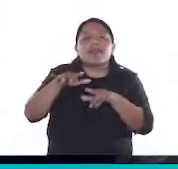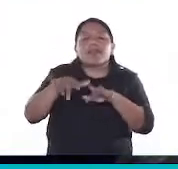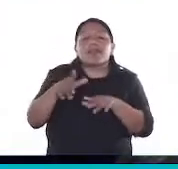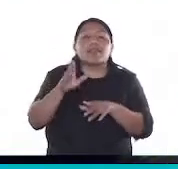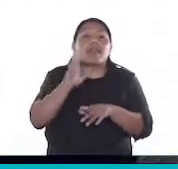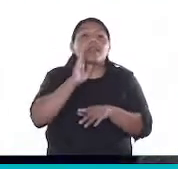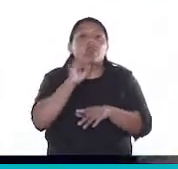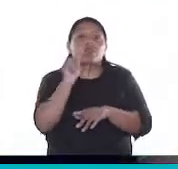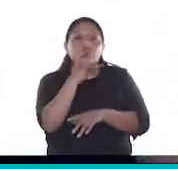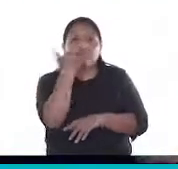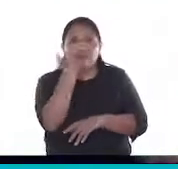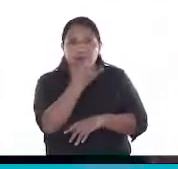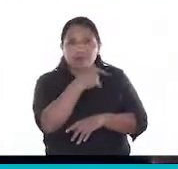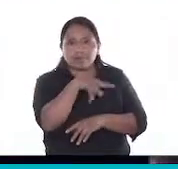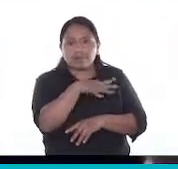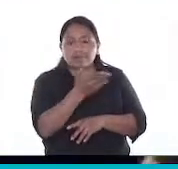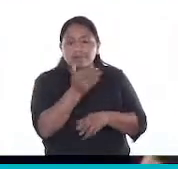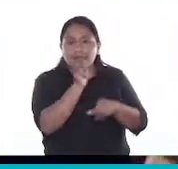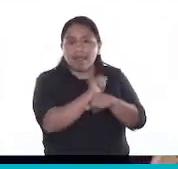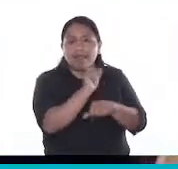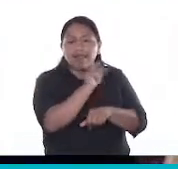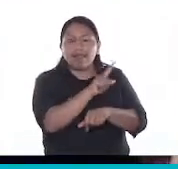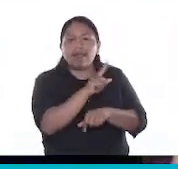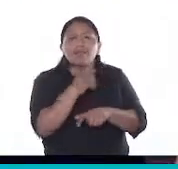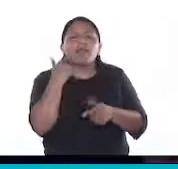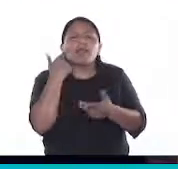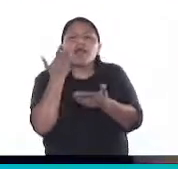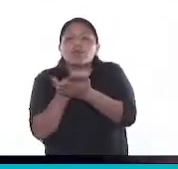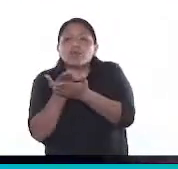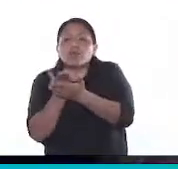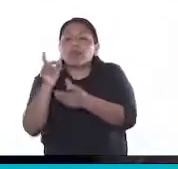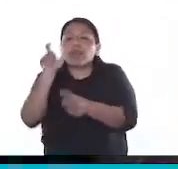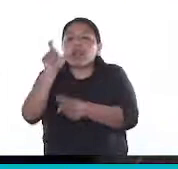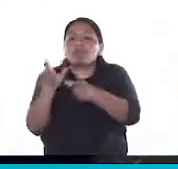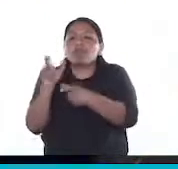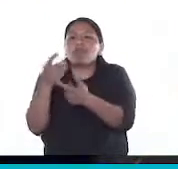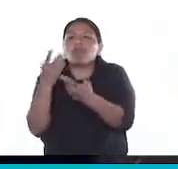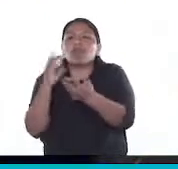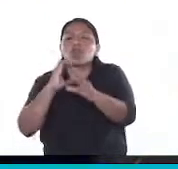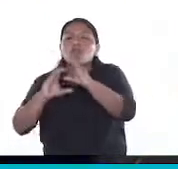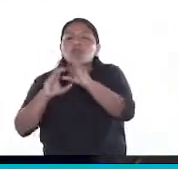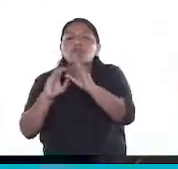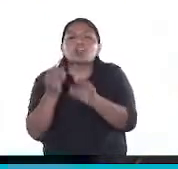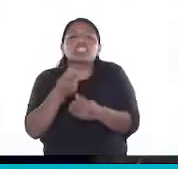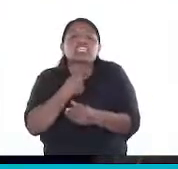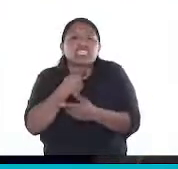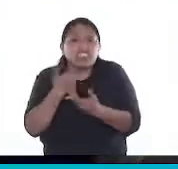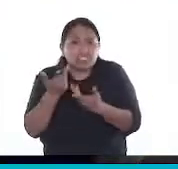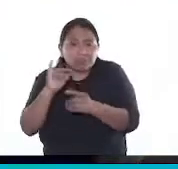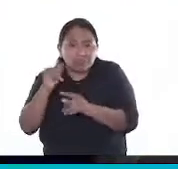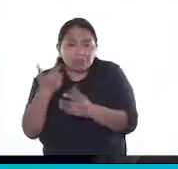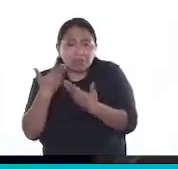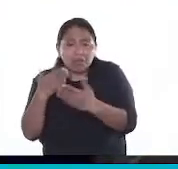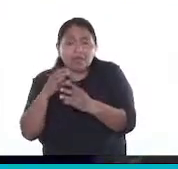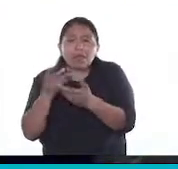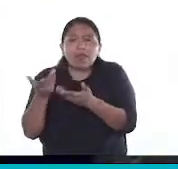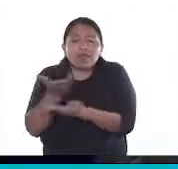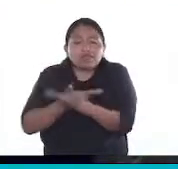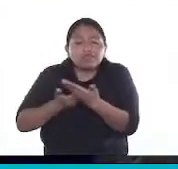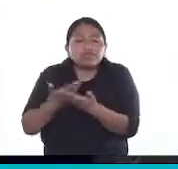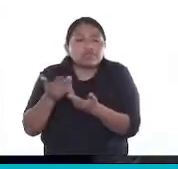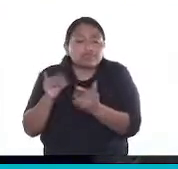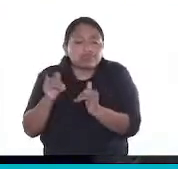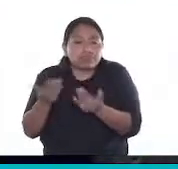norteamericanos para proponerle a los internos poder comunicarse con la gente que quieren para poder resocializarse.